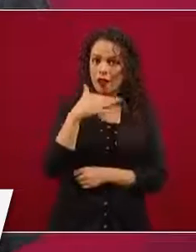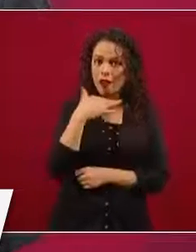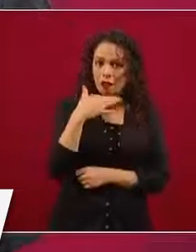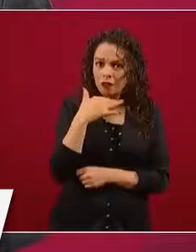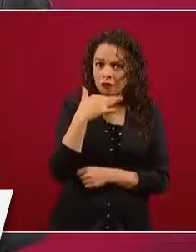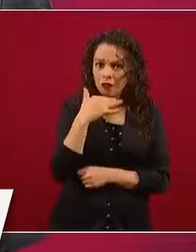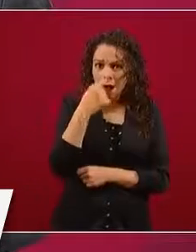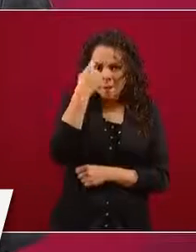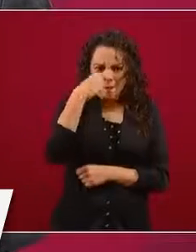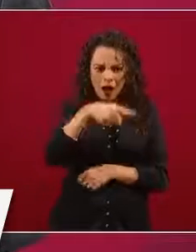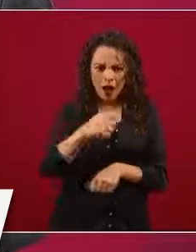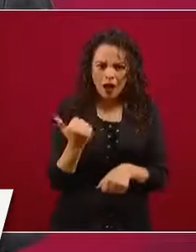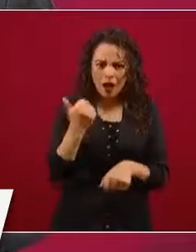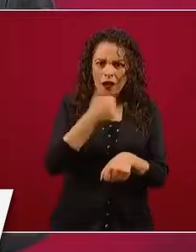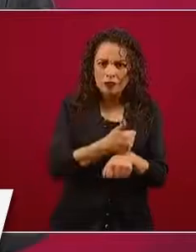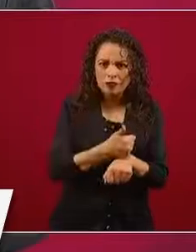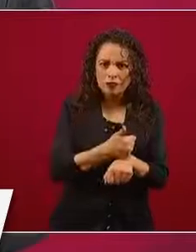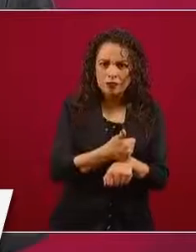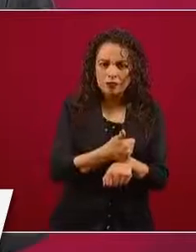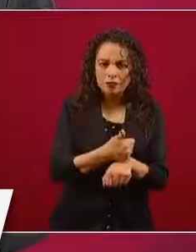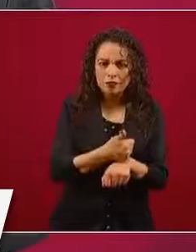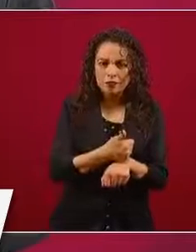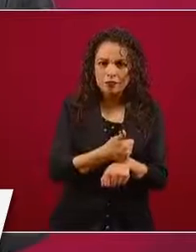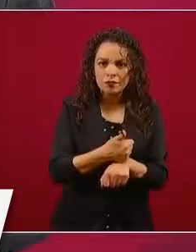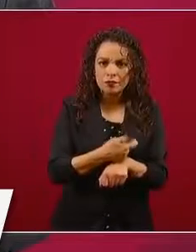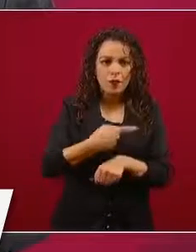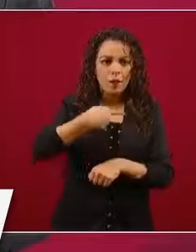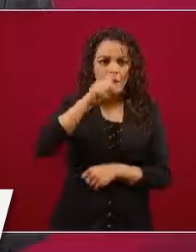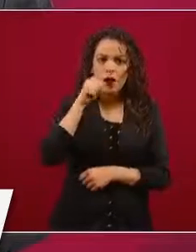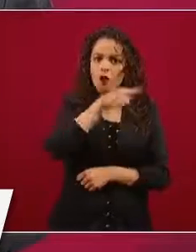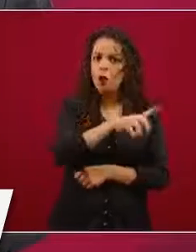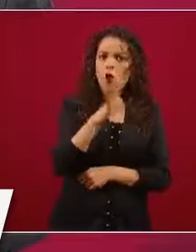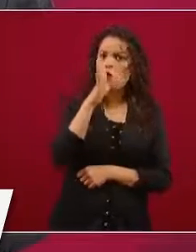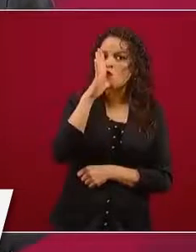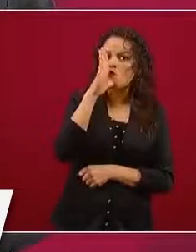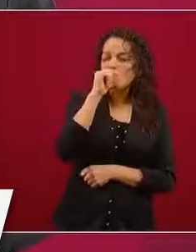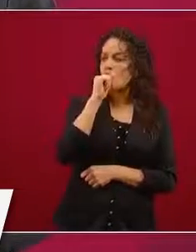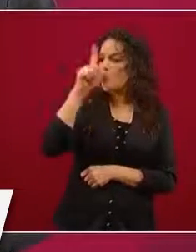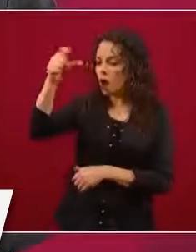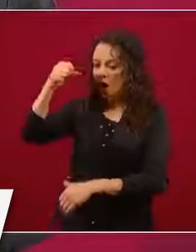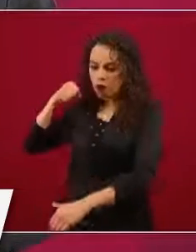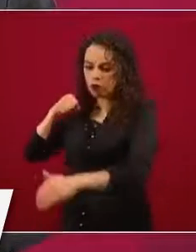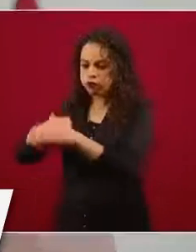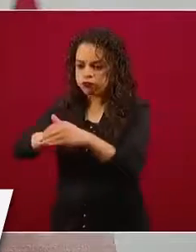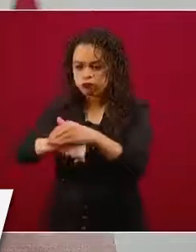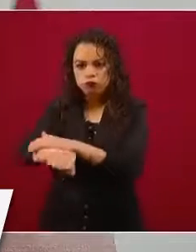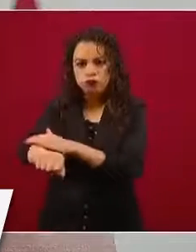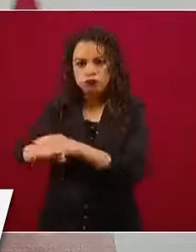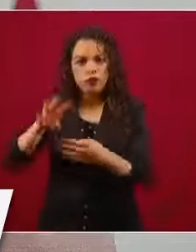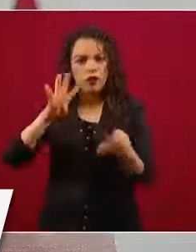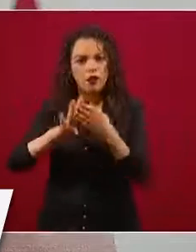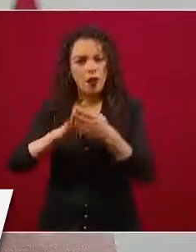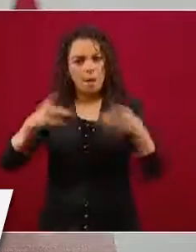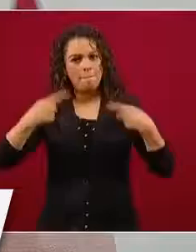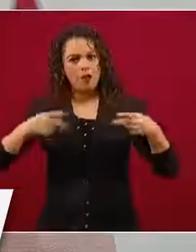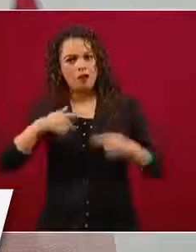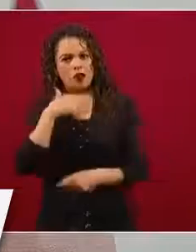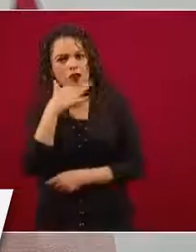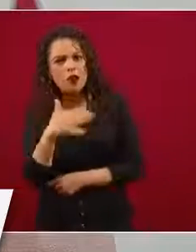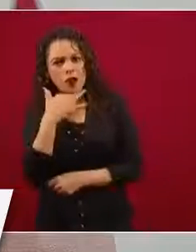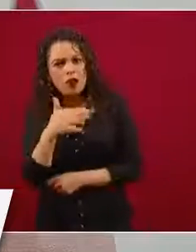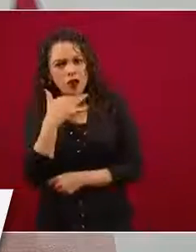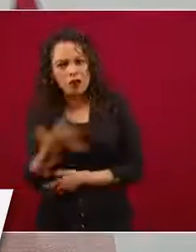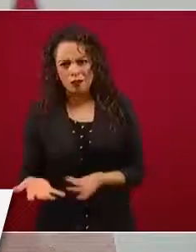meter a la cárcel a los corruptos, porque van a tener